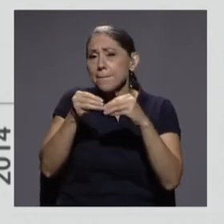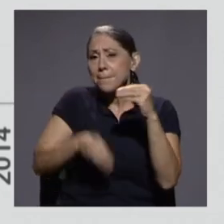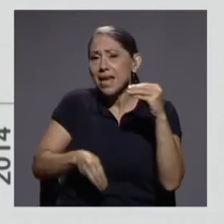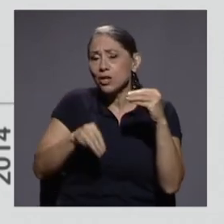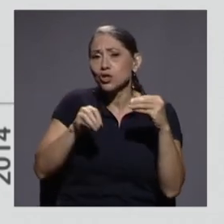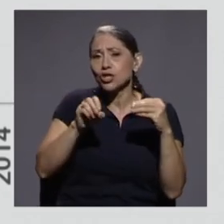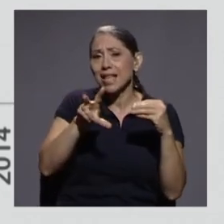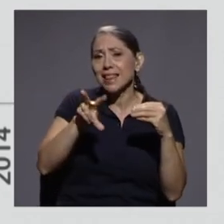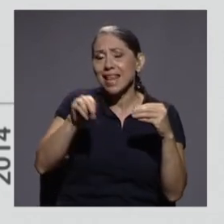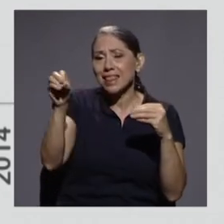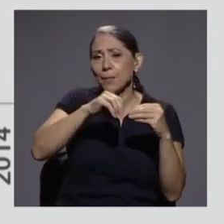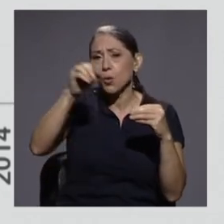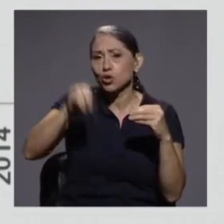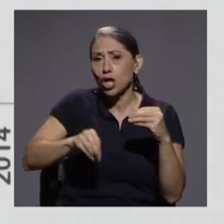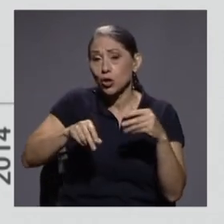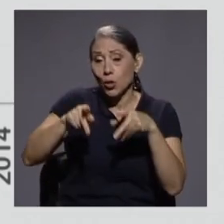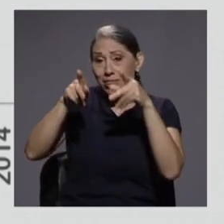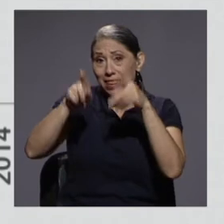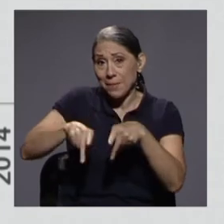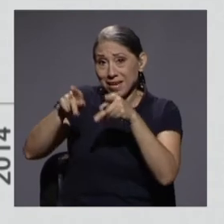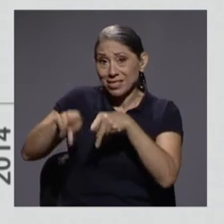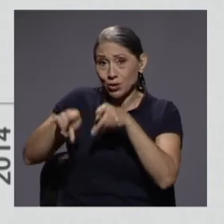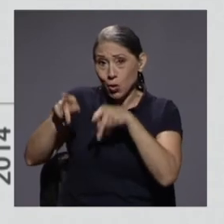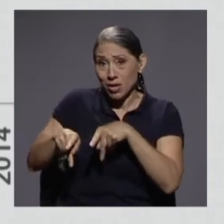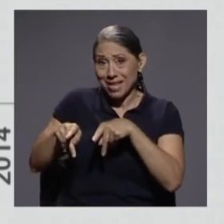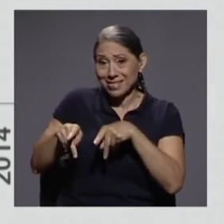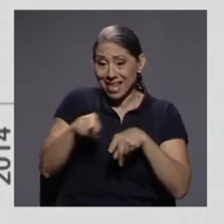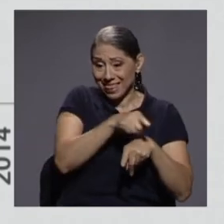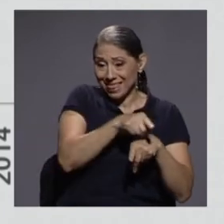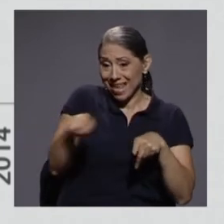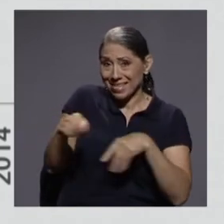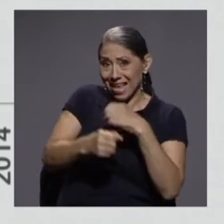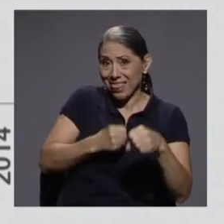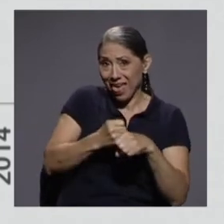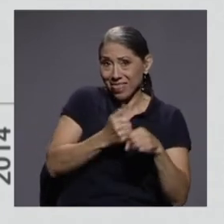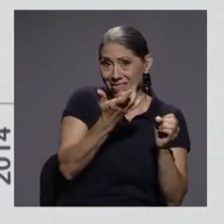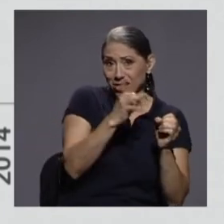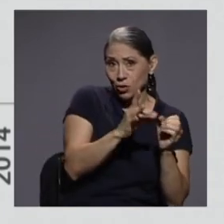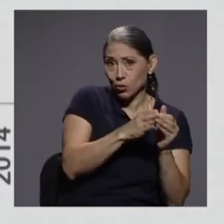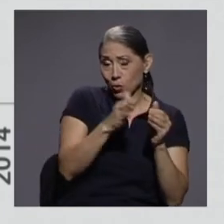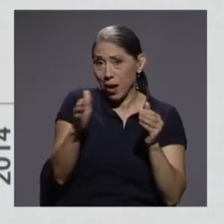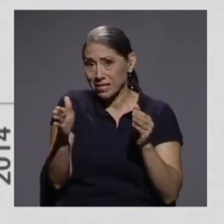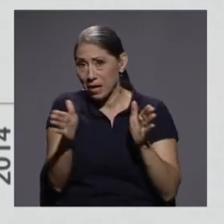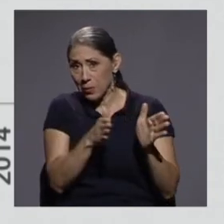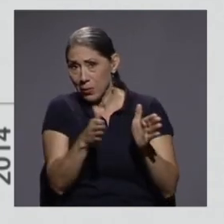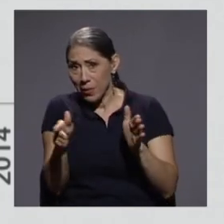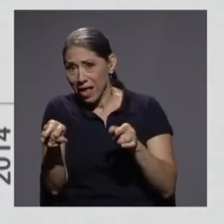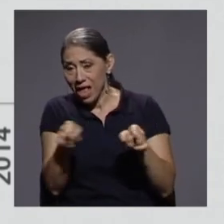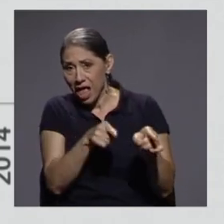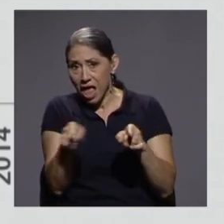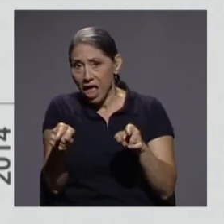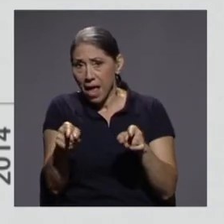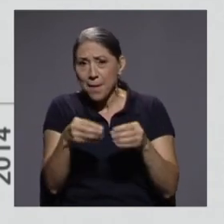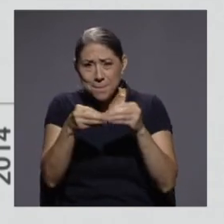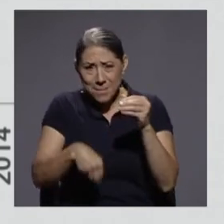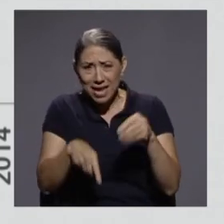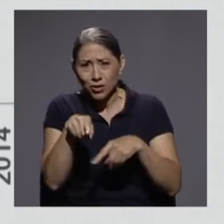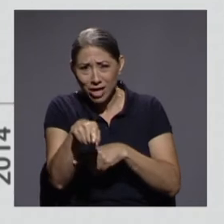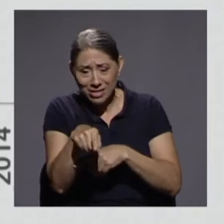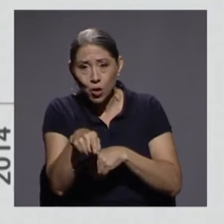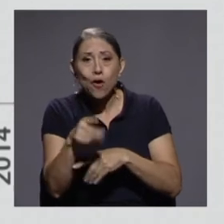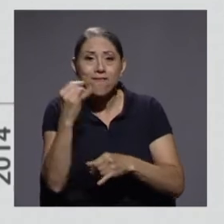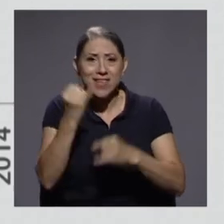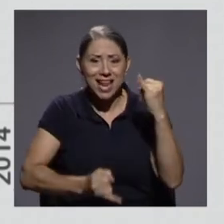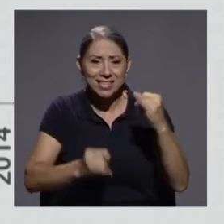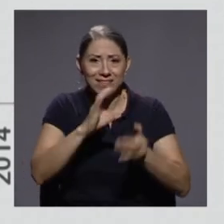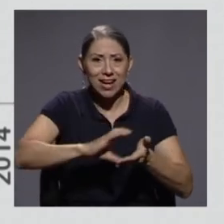de las personas en ese grupo de edad finalizaba en el colegio. Si nos vamos al